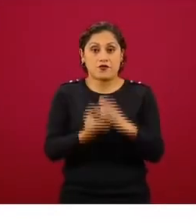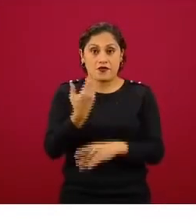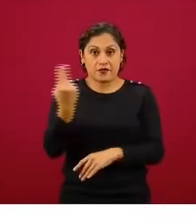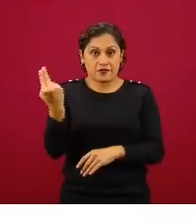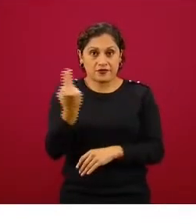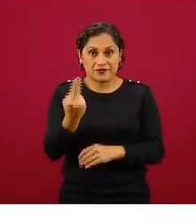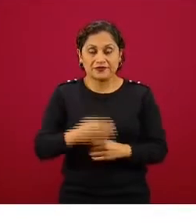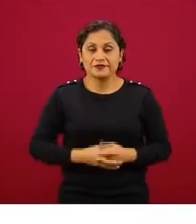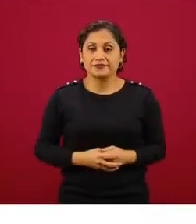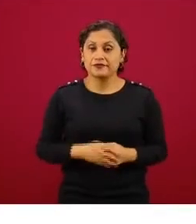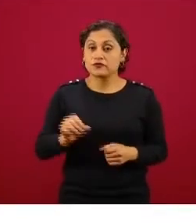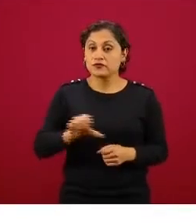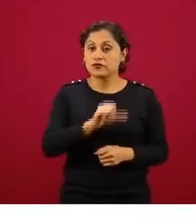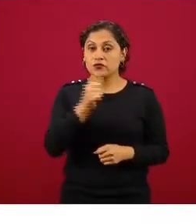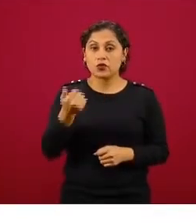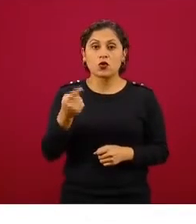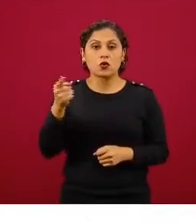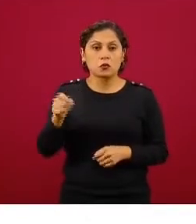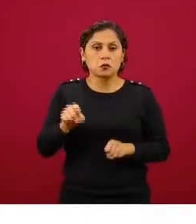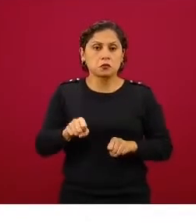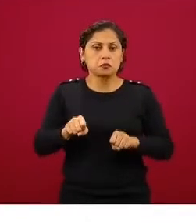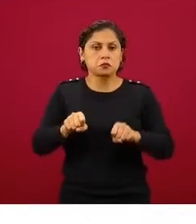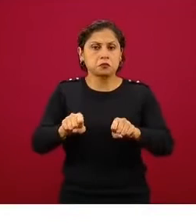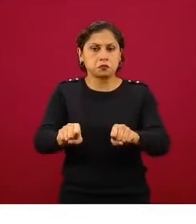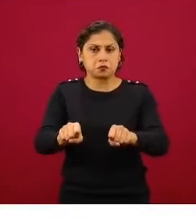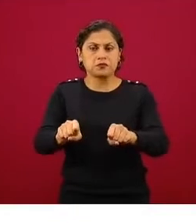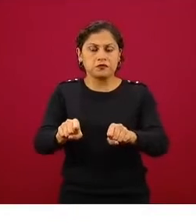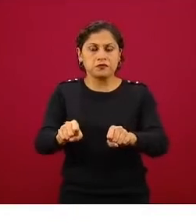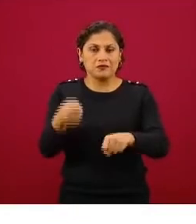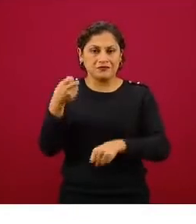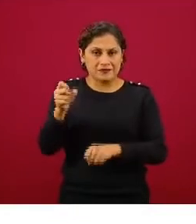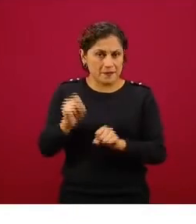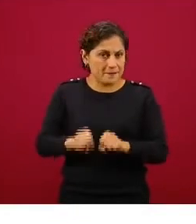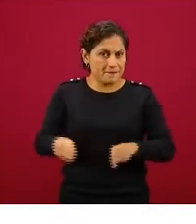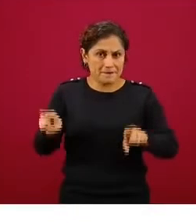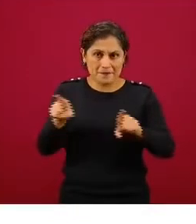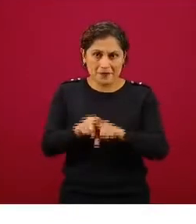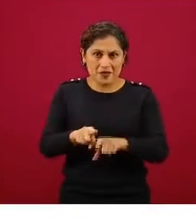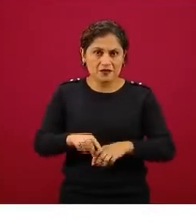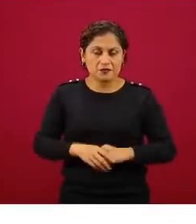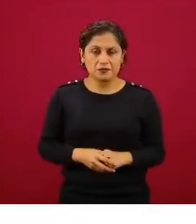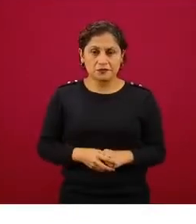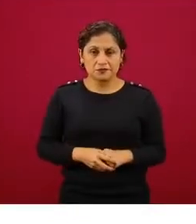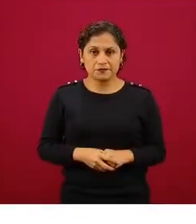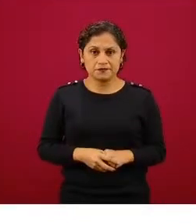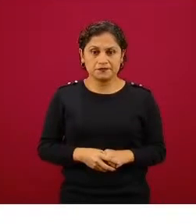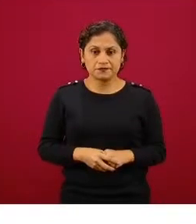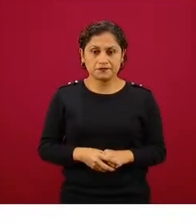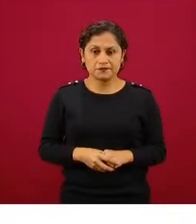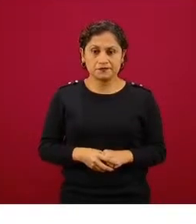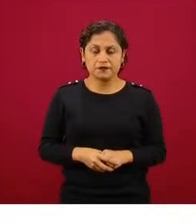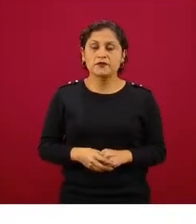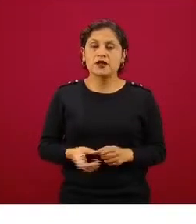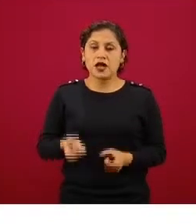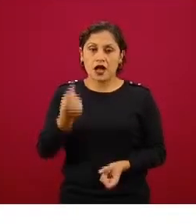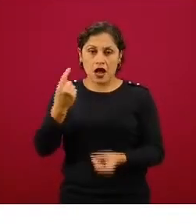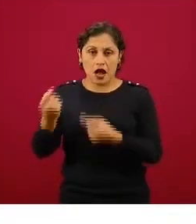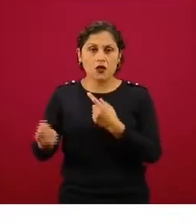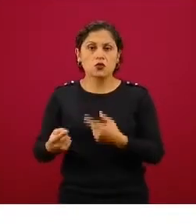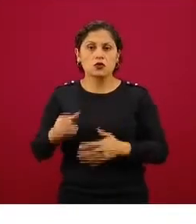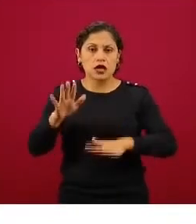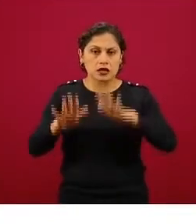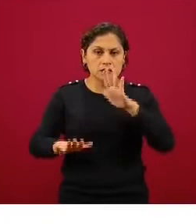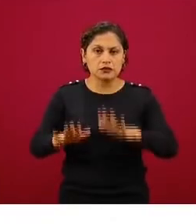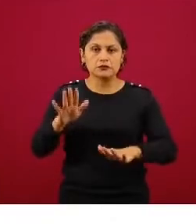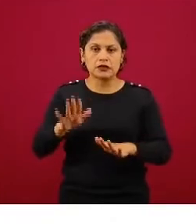Otro de los espacios tradicionales, un supermercado. Lo mismo. Puede haber lugares, sobre todo días, en los